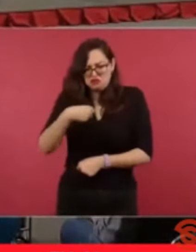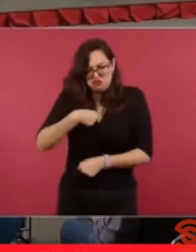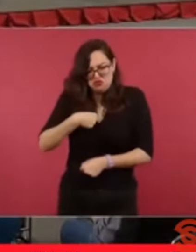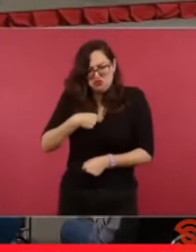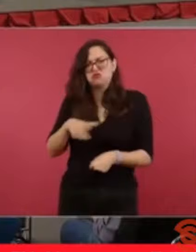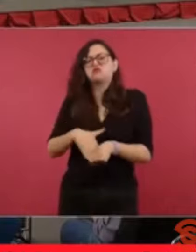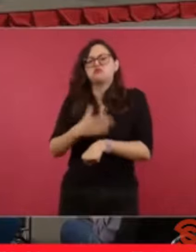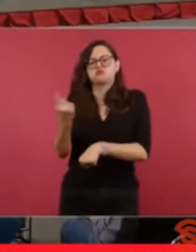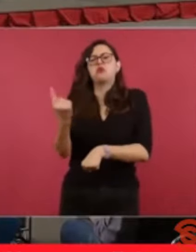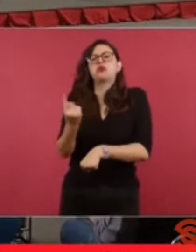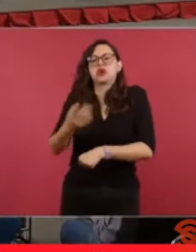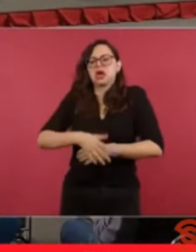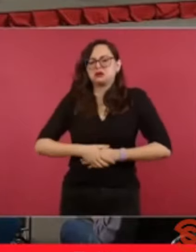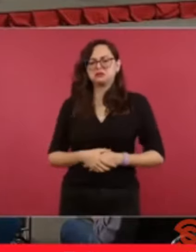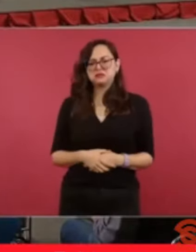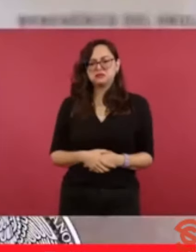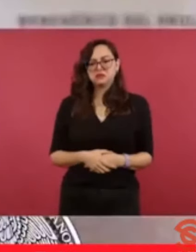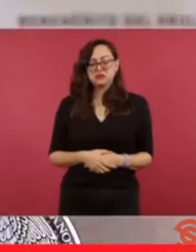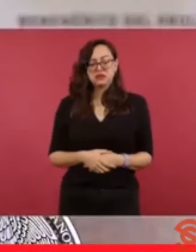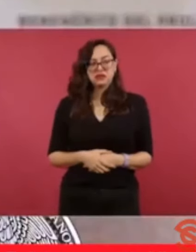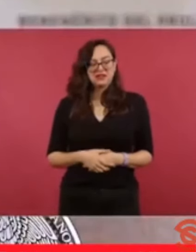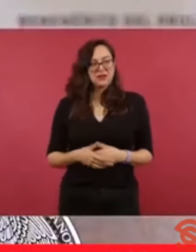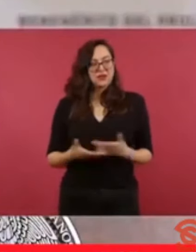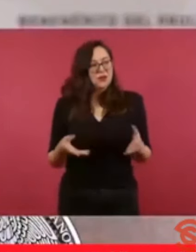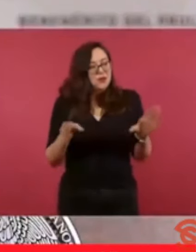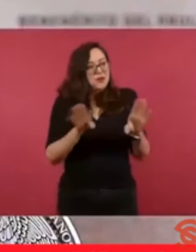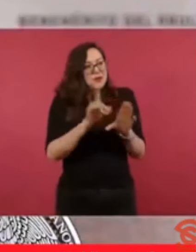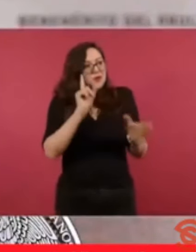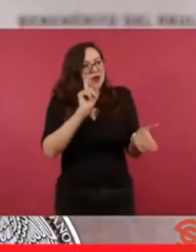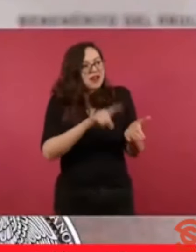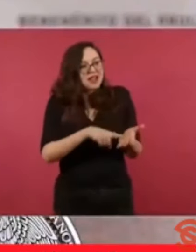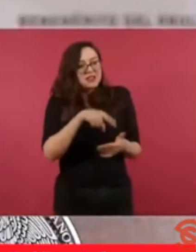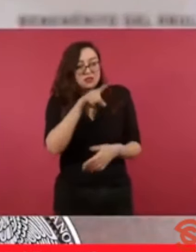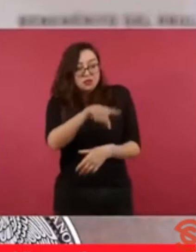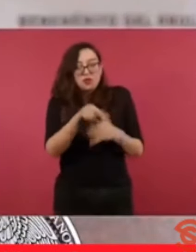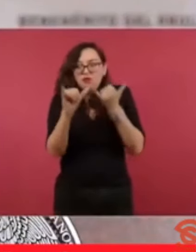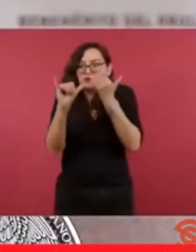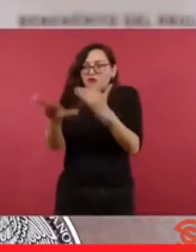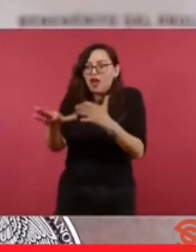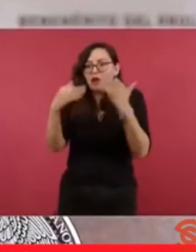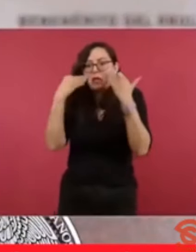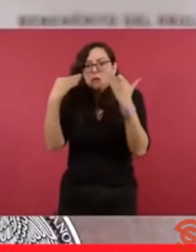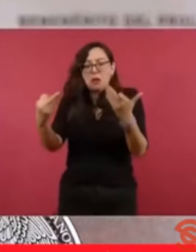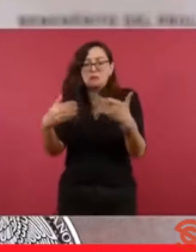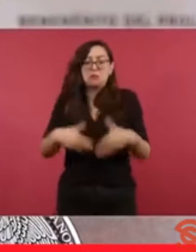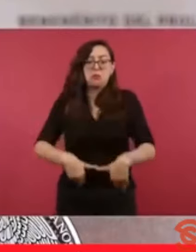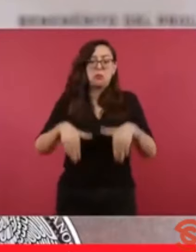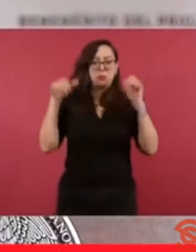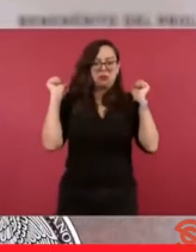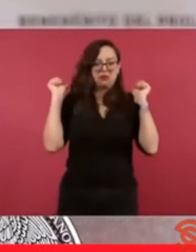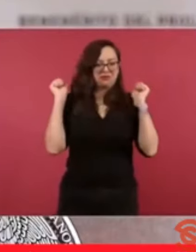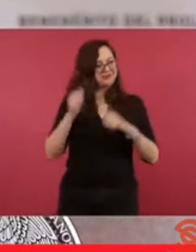¿O como político no era su lucha combatir un fraude electoral? ¿Qué nivel de cinismo? En fin.